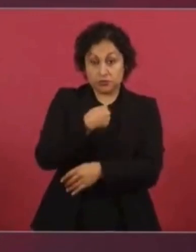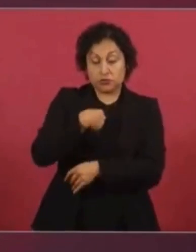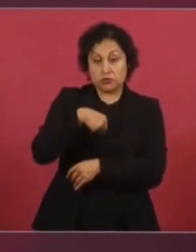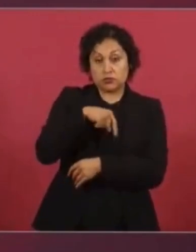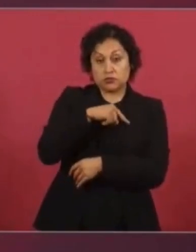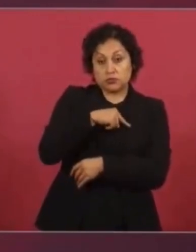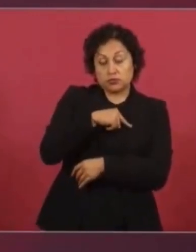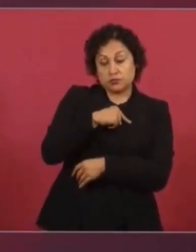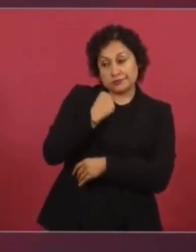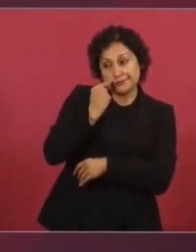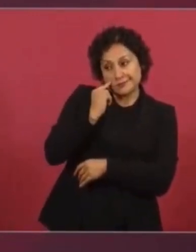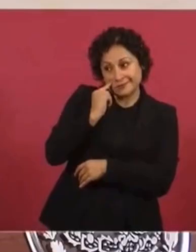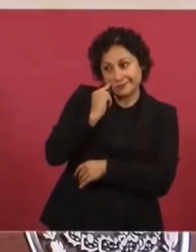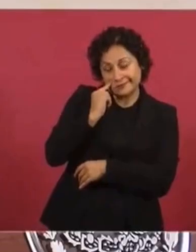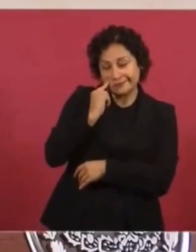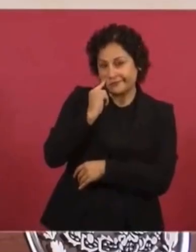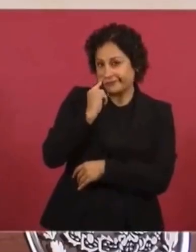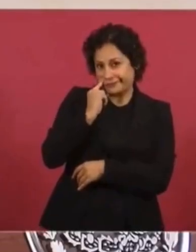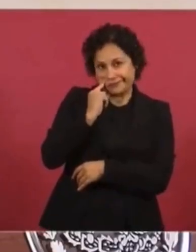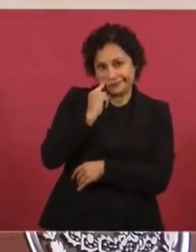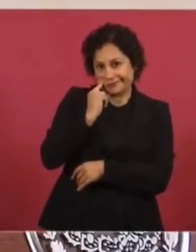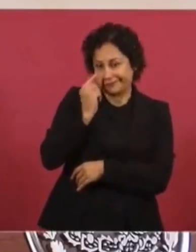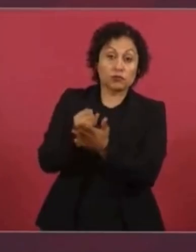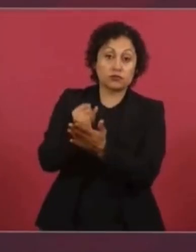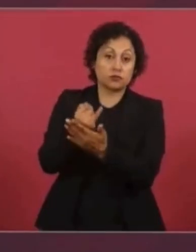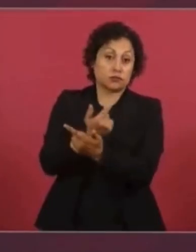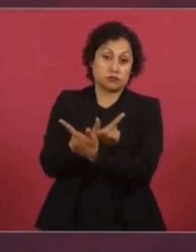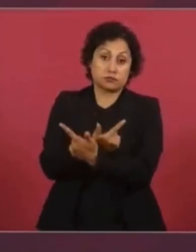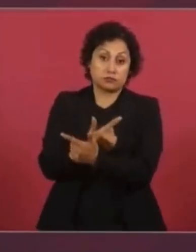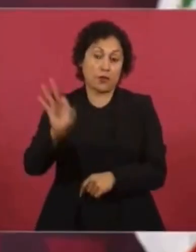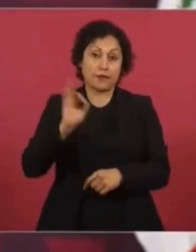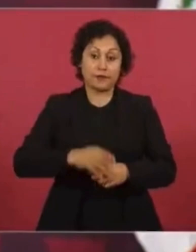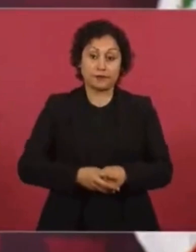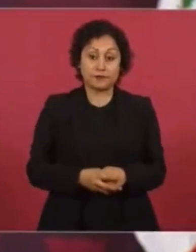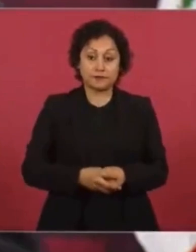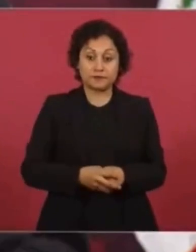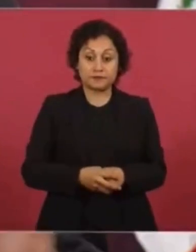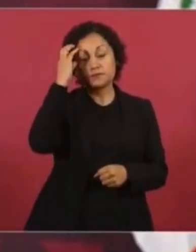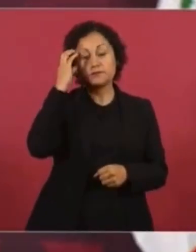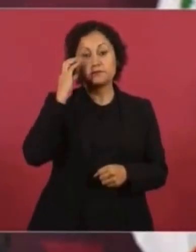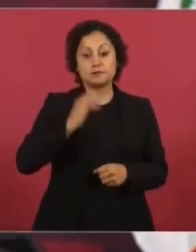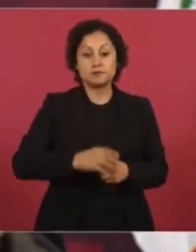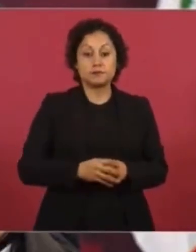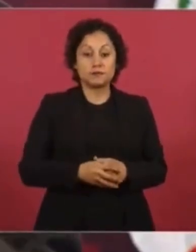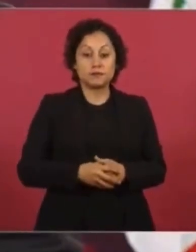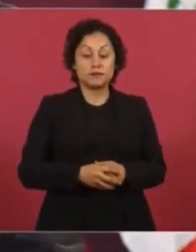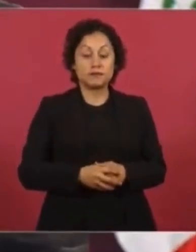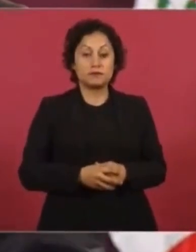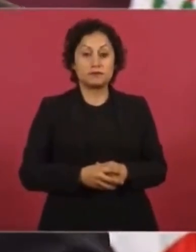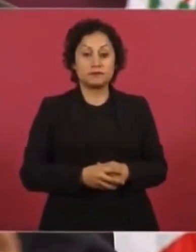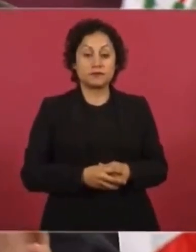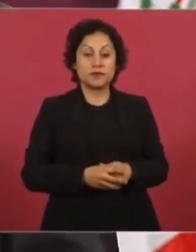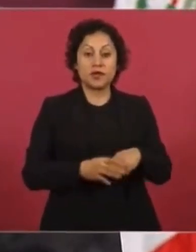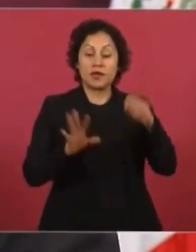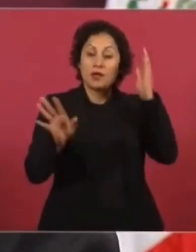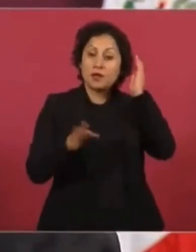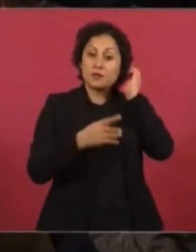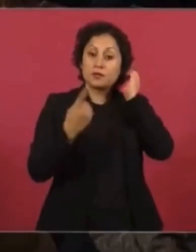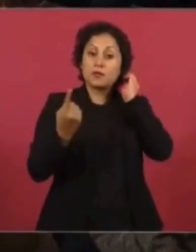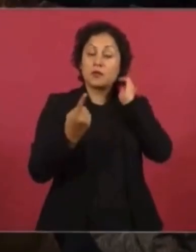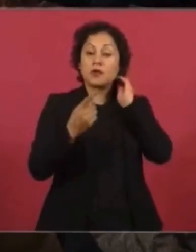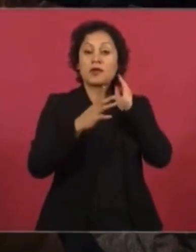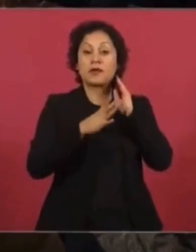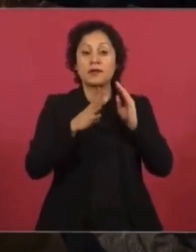va a ayudar, pero el pueblo es soberano. Aún con todos los elementos